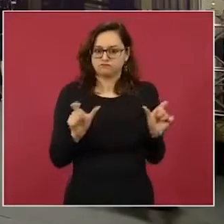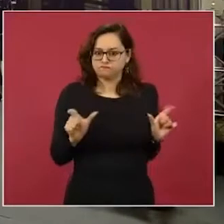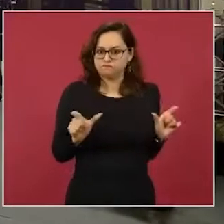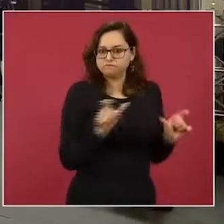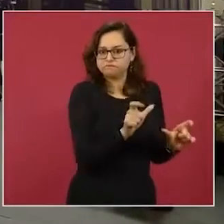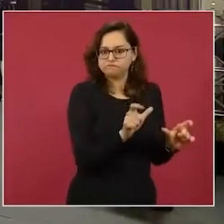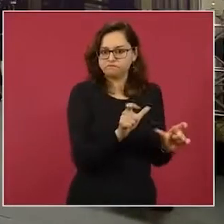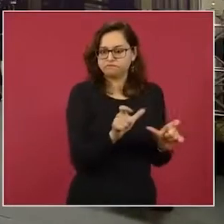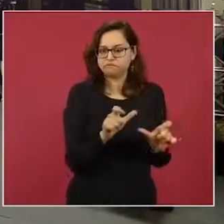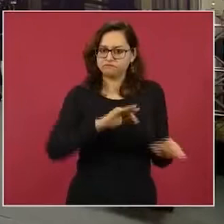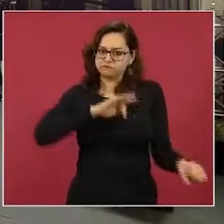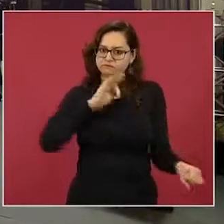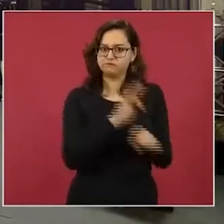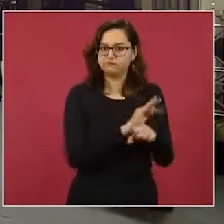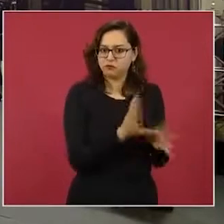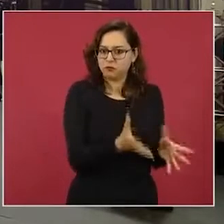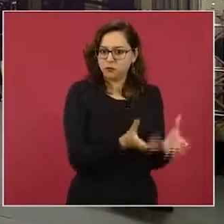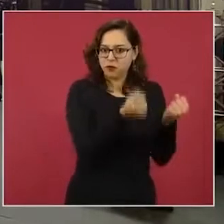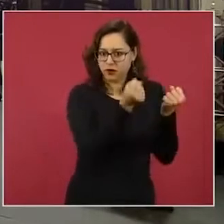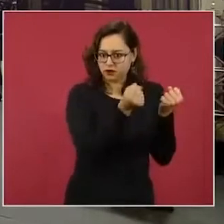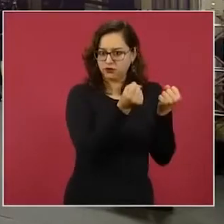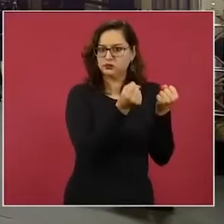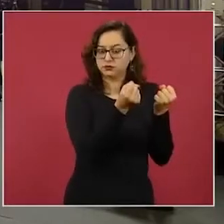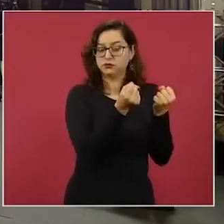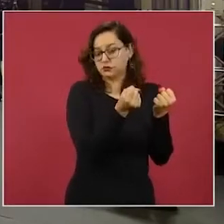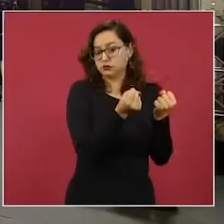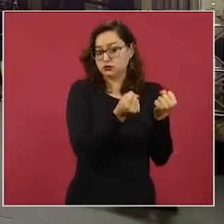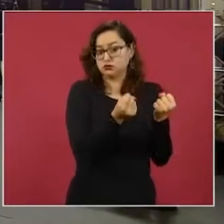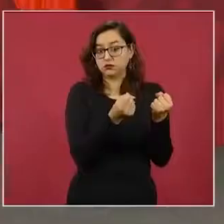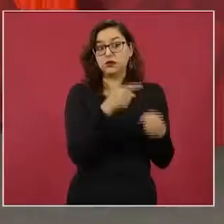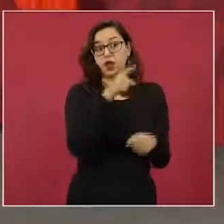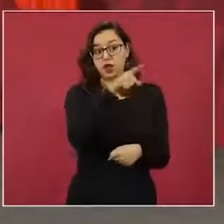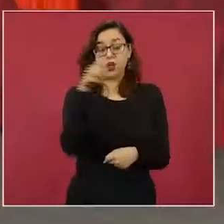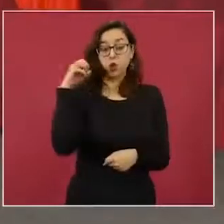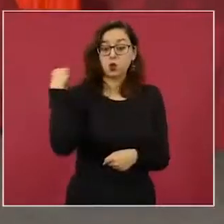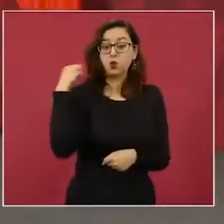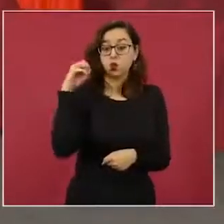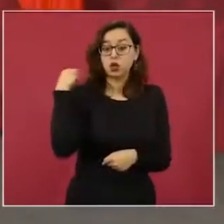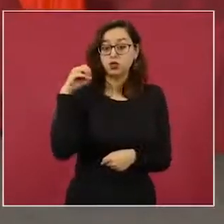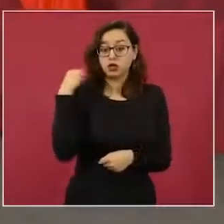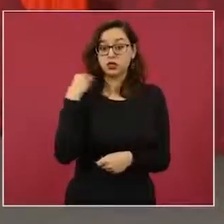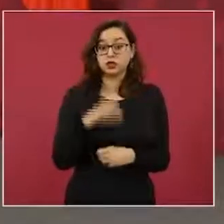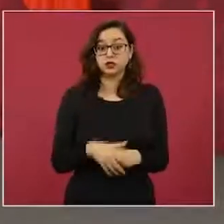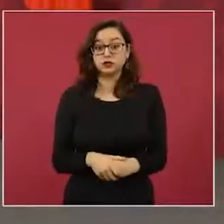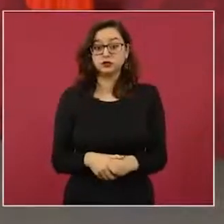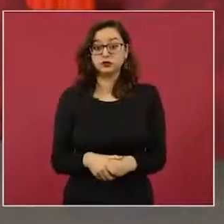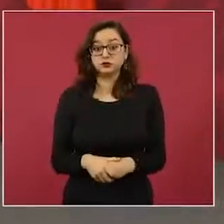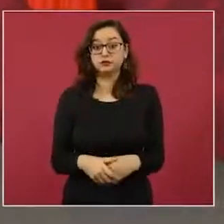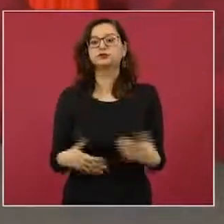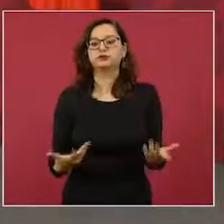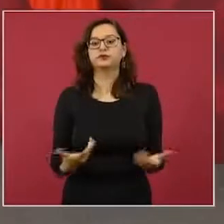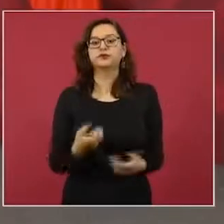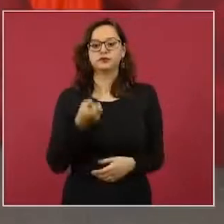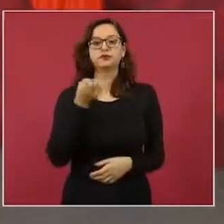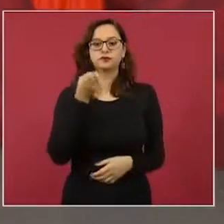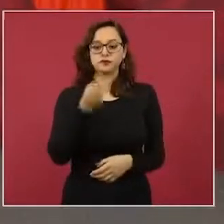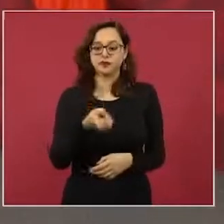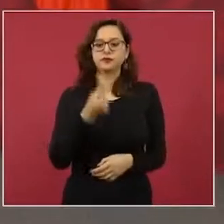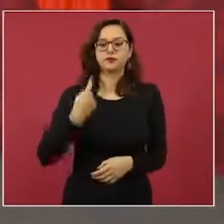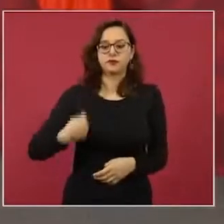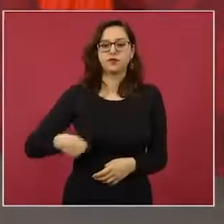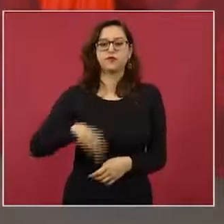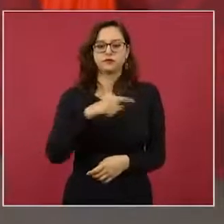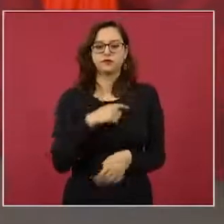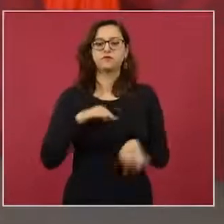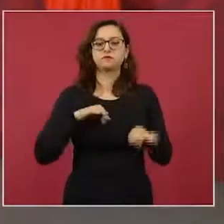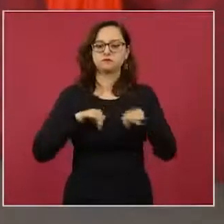trabajando en eso. Y estoy seguro que vamos a lograr